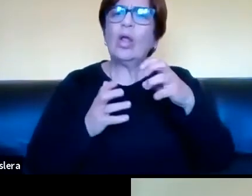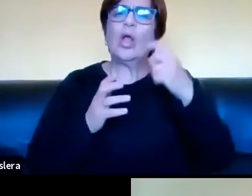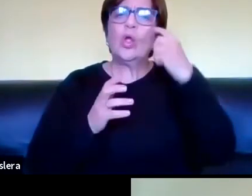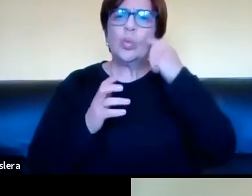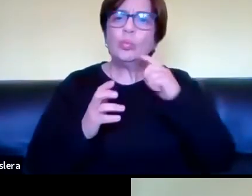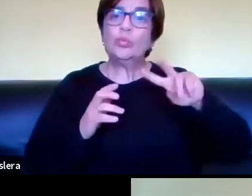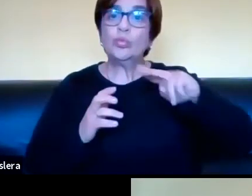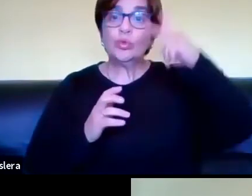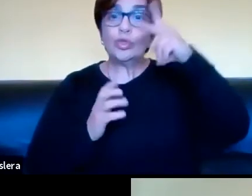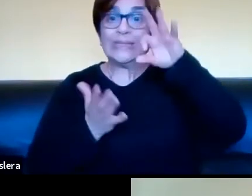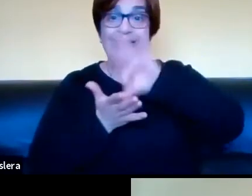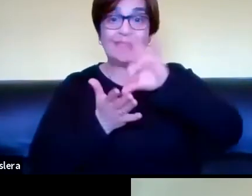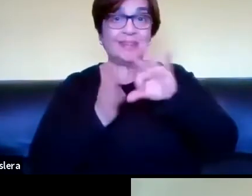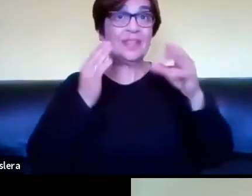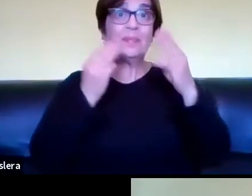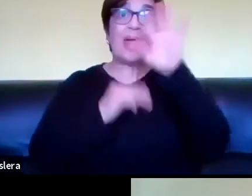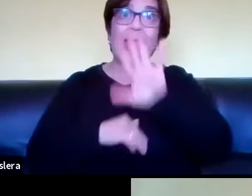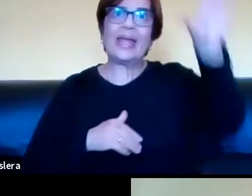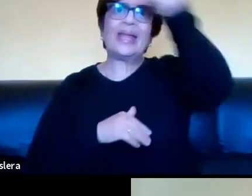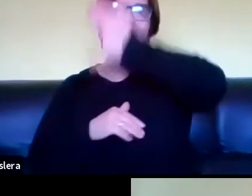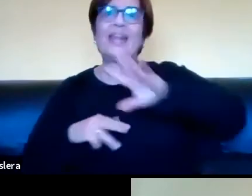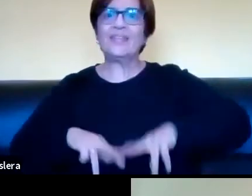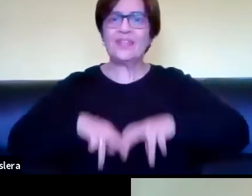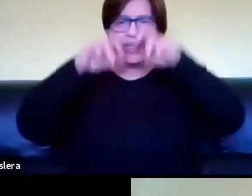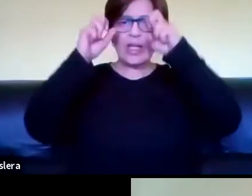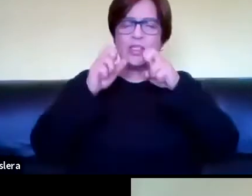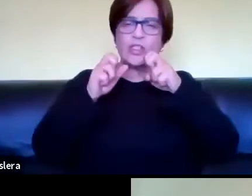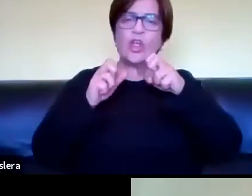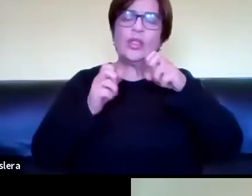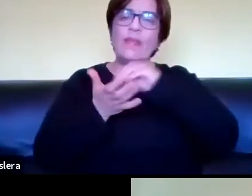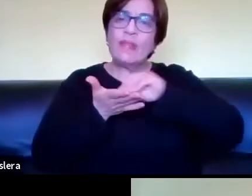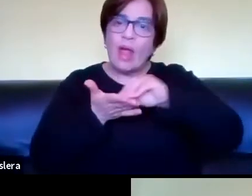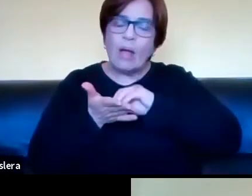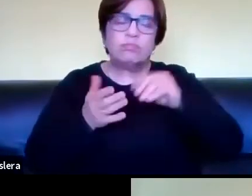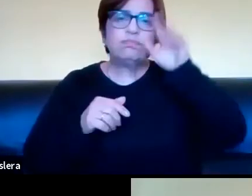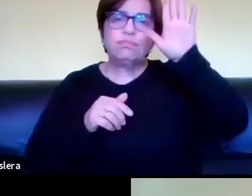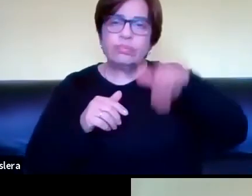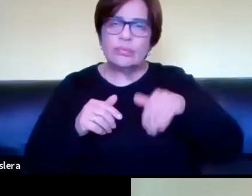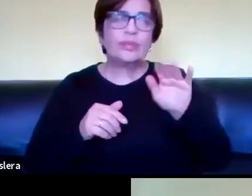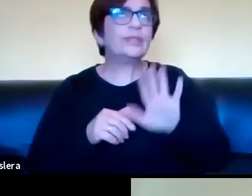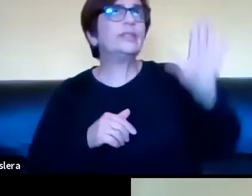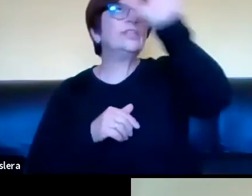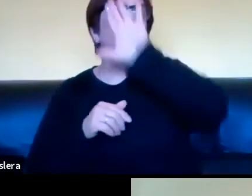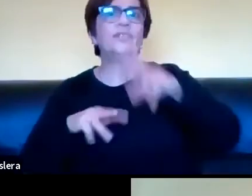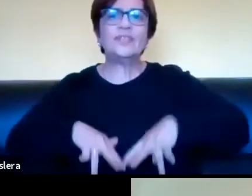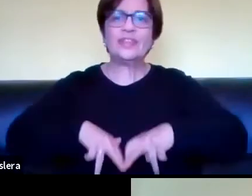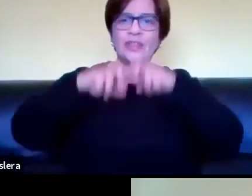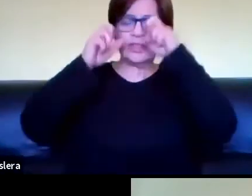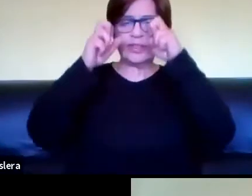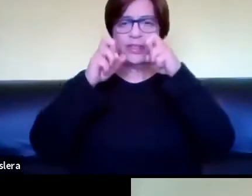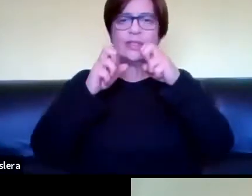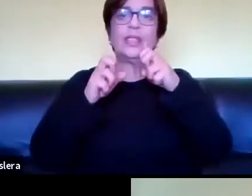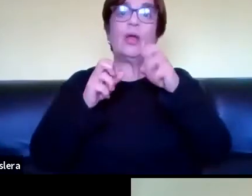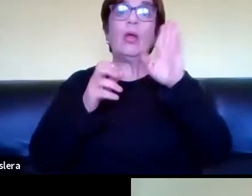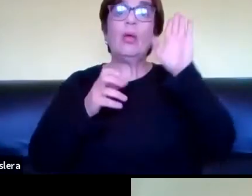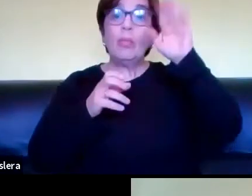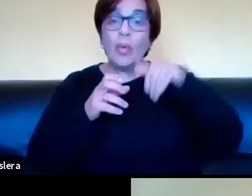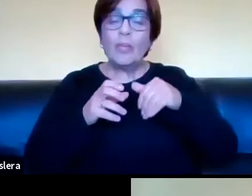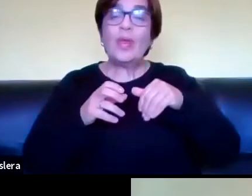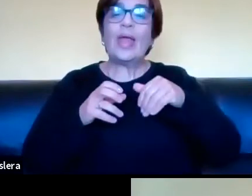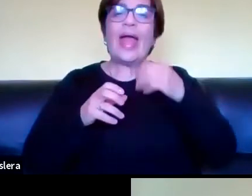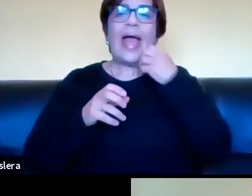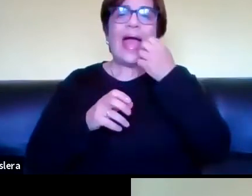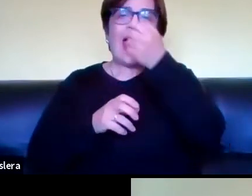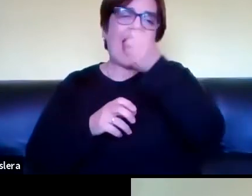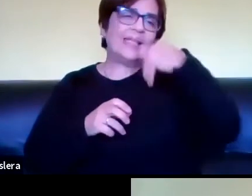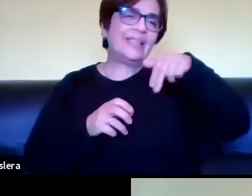Sistema Nacional de Investigadores, de la Agencia Nacional de Investigación, es innovación de la ANI. Así